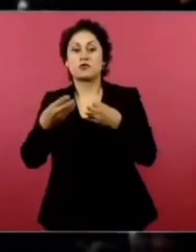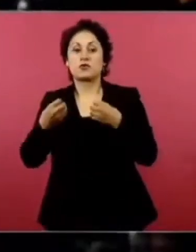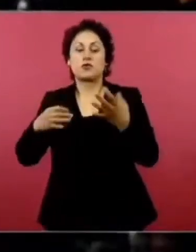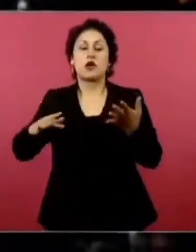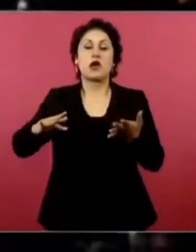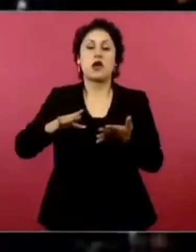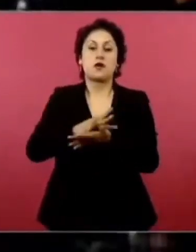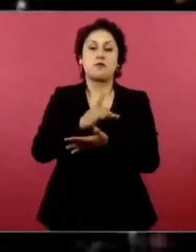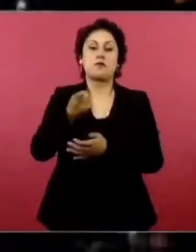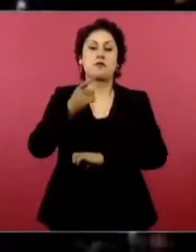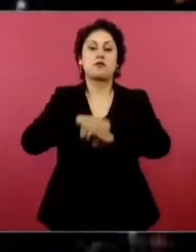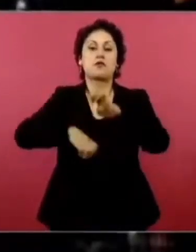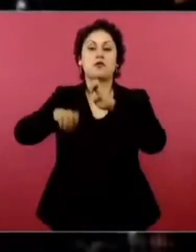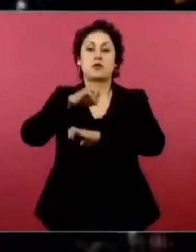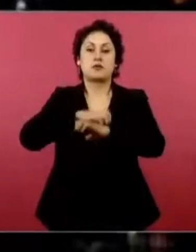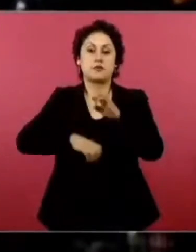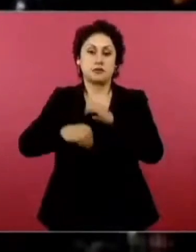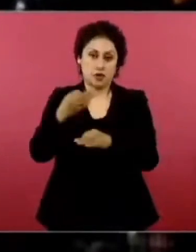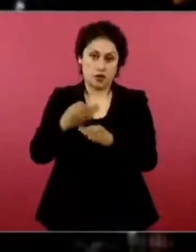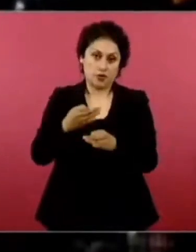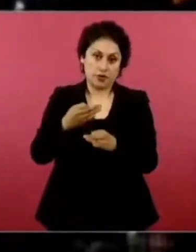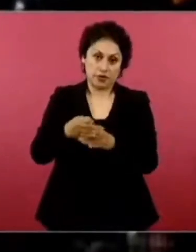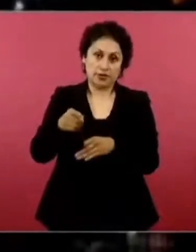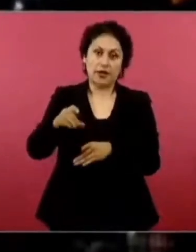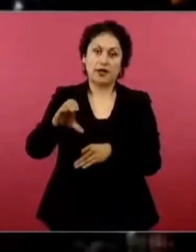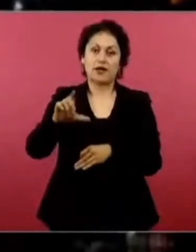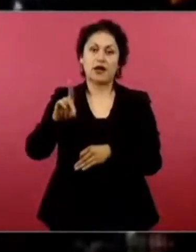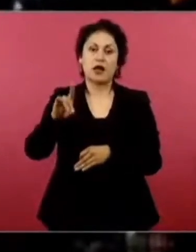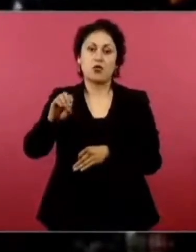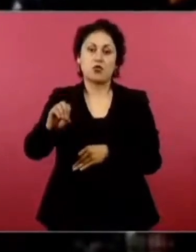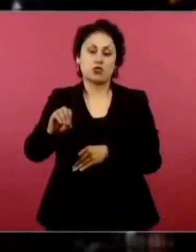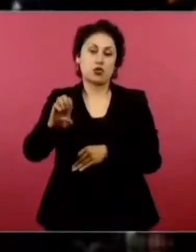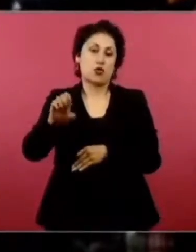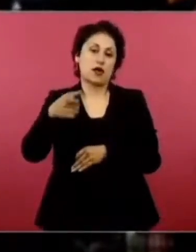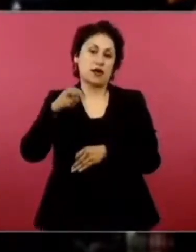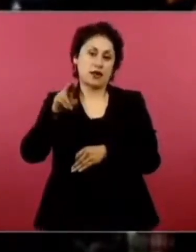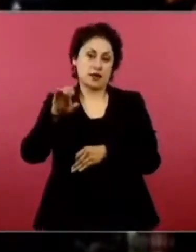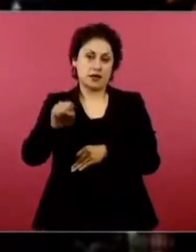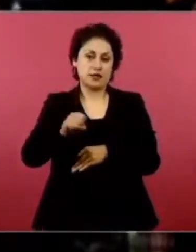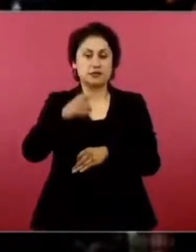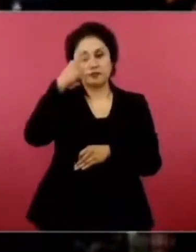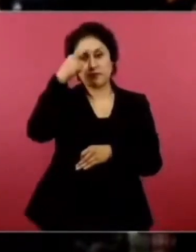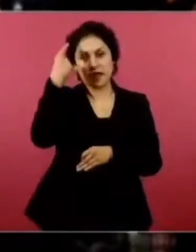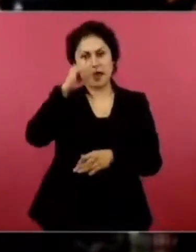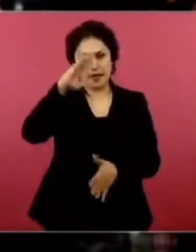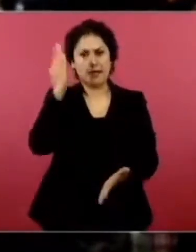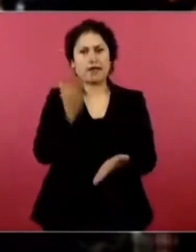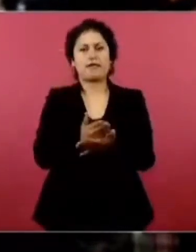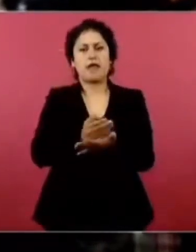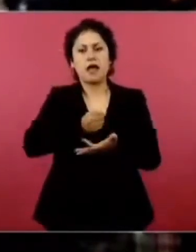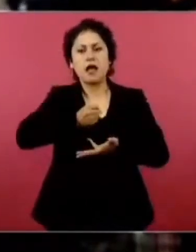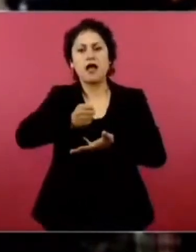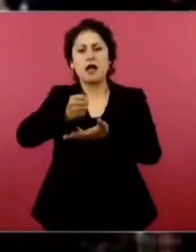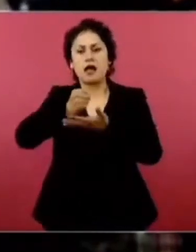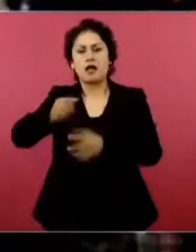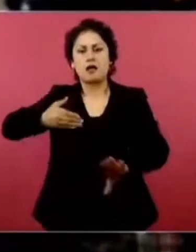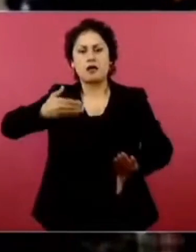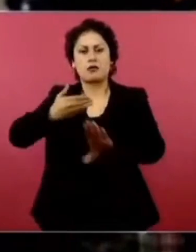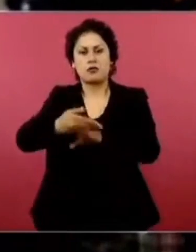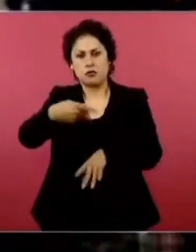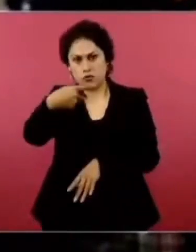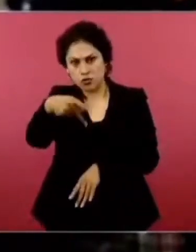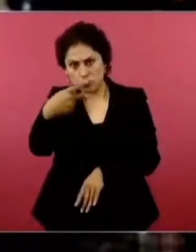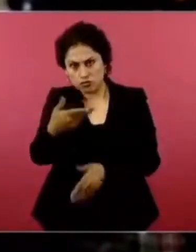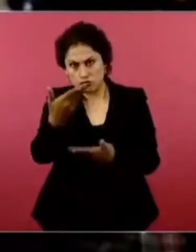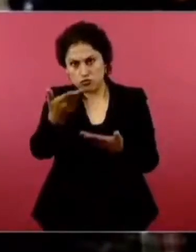empresario aludido aquí, Claudio X. González, pues no apoye estas campañas en contra de su gobierno, porque usted podría en